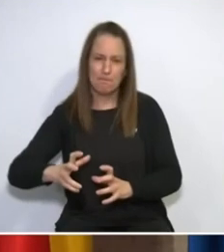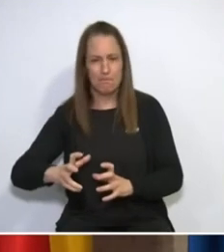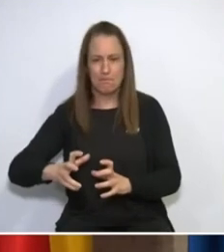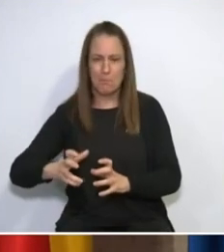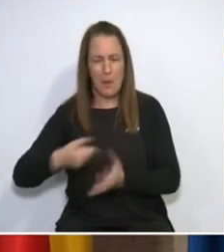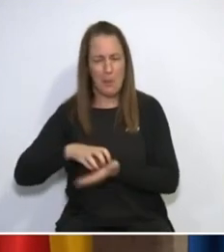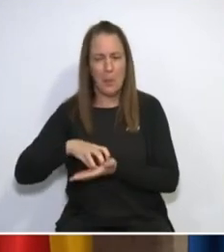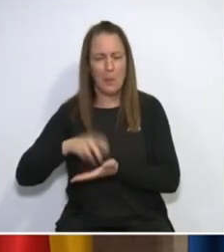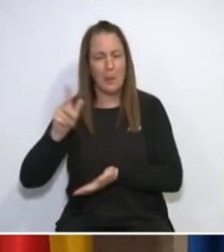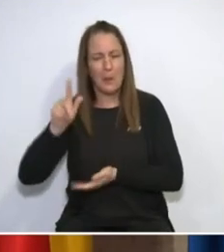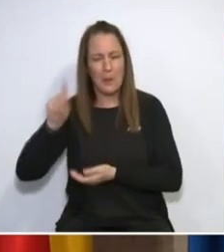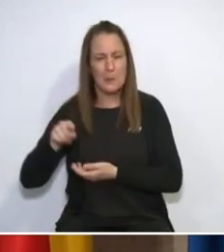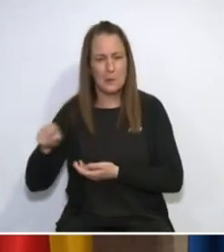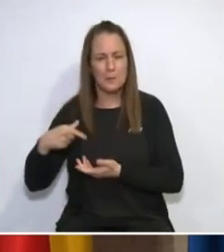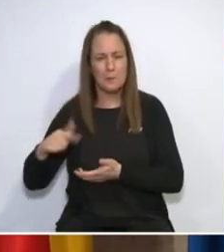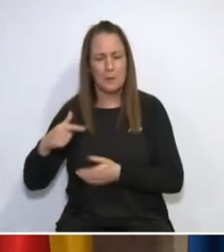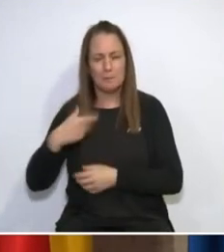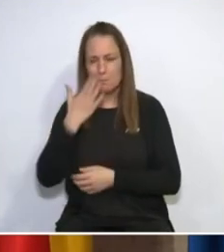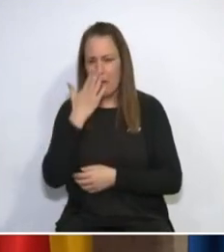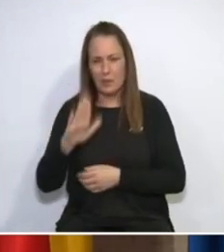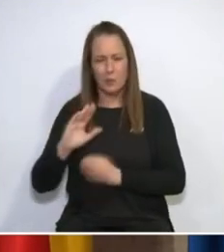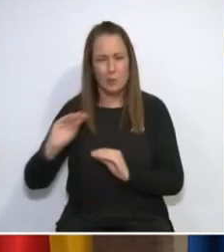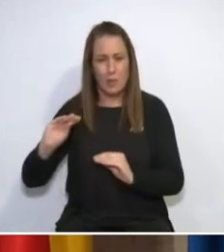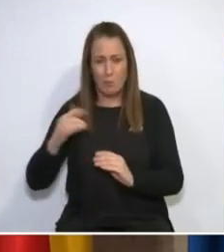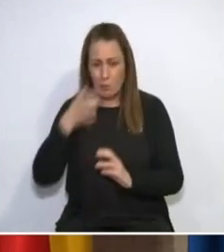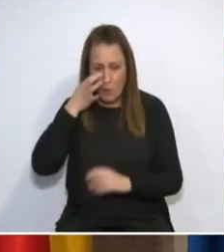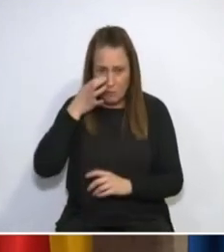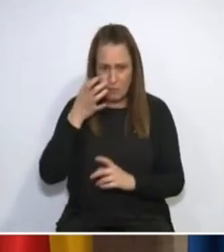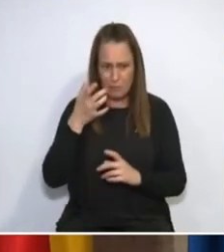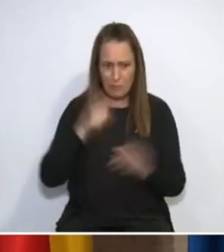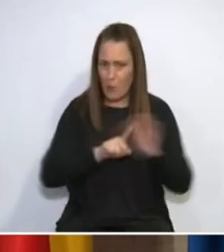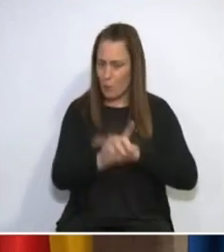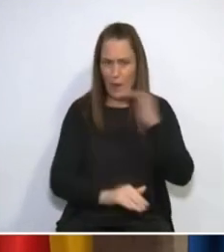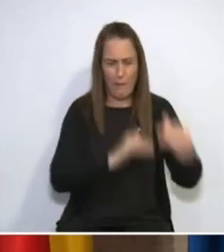contra lo que es el gran avance de esta sociedad para la superación de la pandemia.